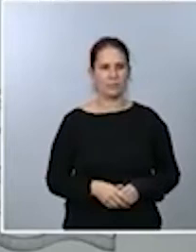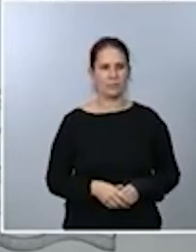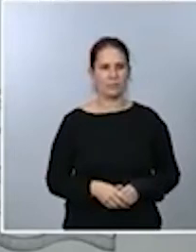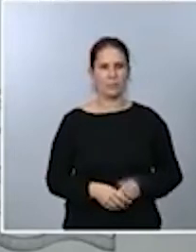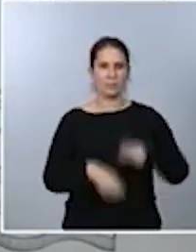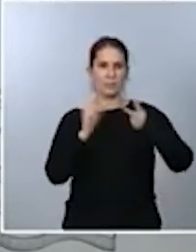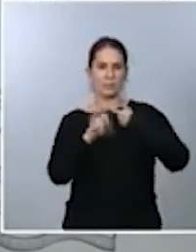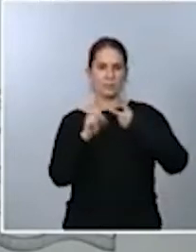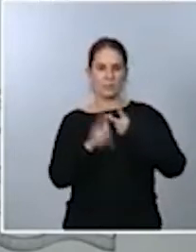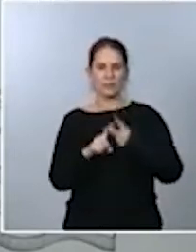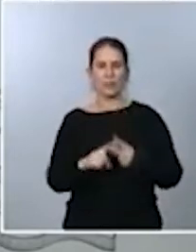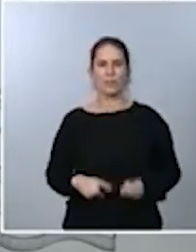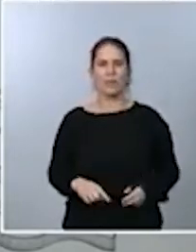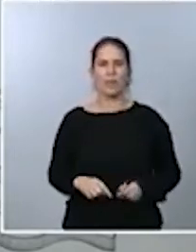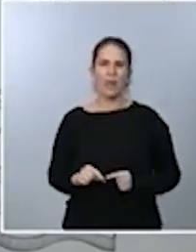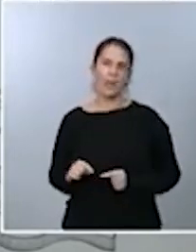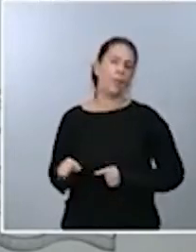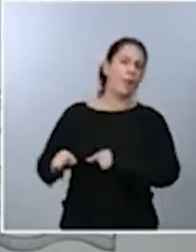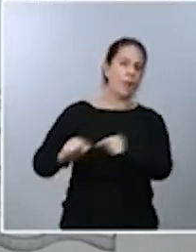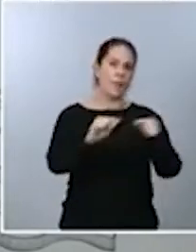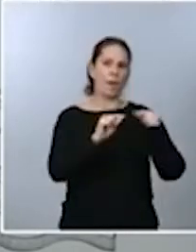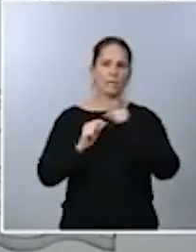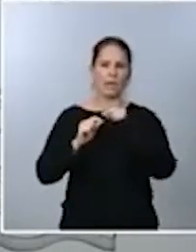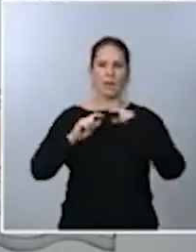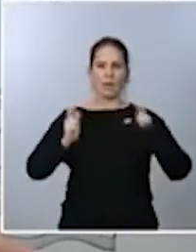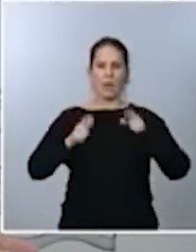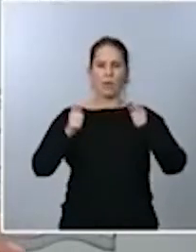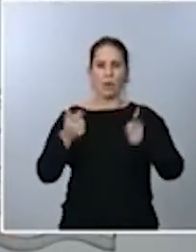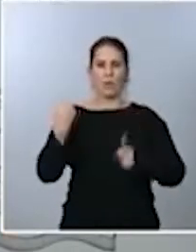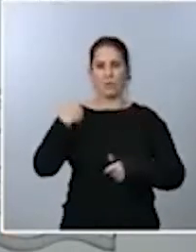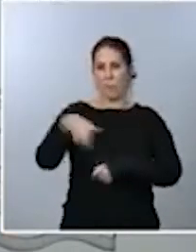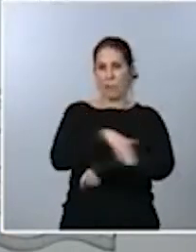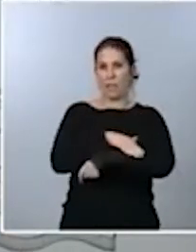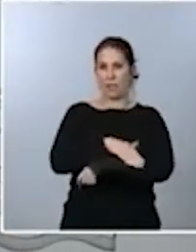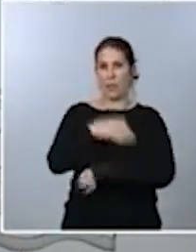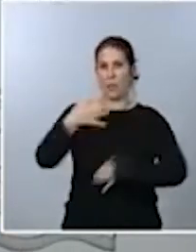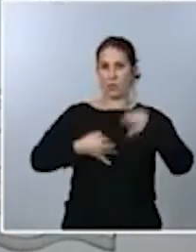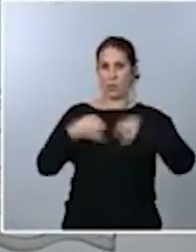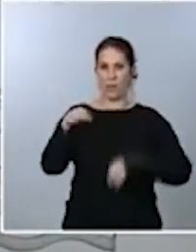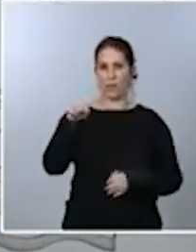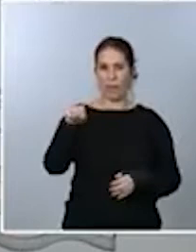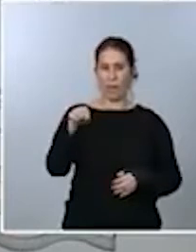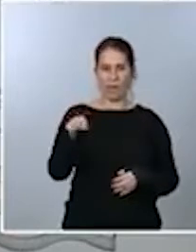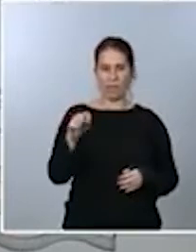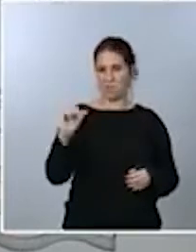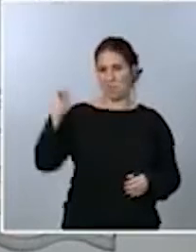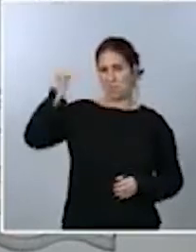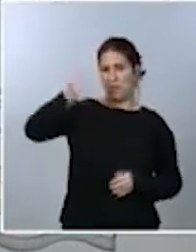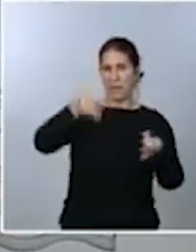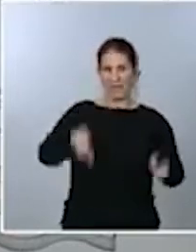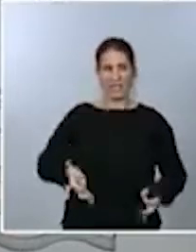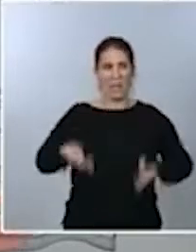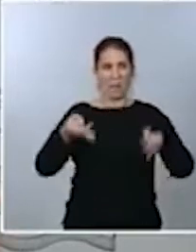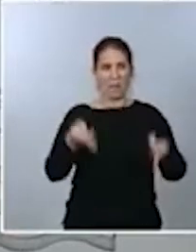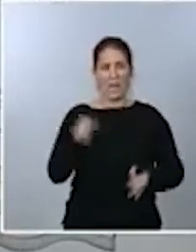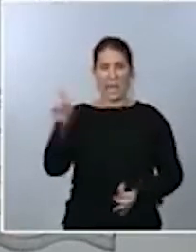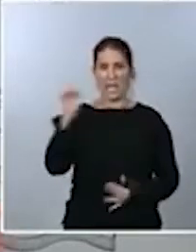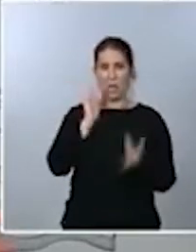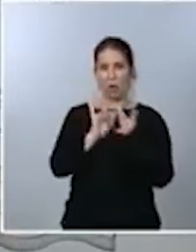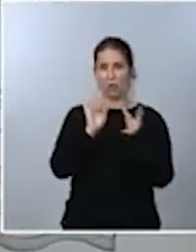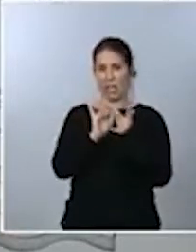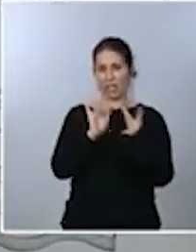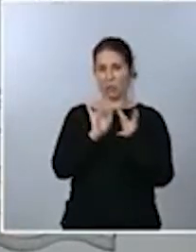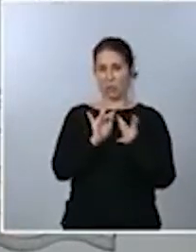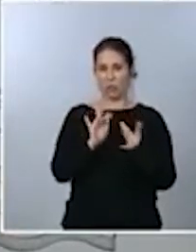los encuentros, las reuniones es el propio ministro de Justicia, desde siempre, que es el que ha estado estableciendo los contactos correspondientes con el